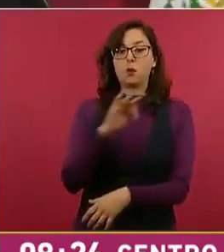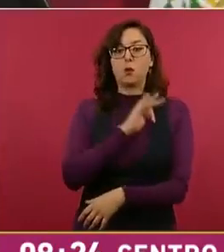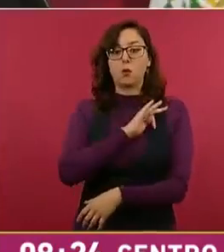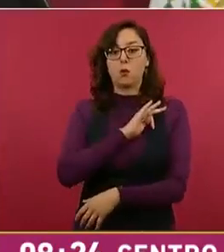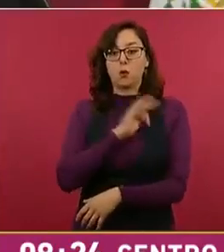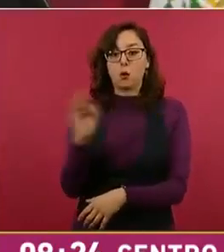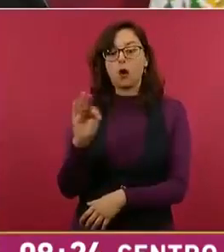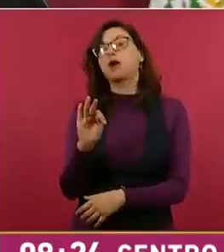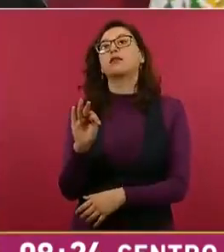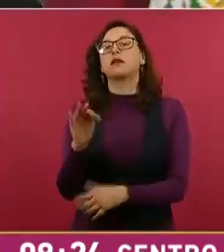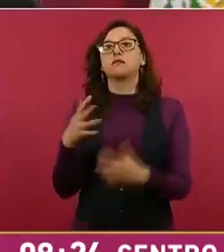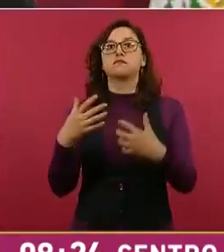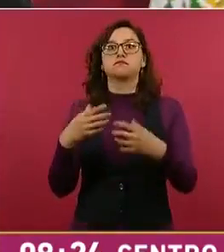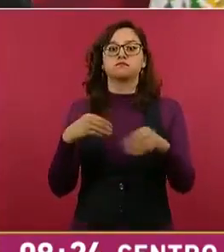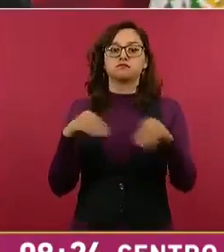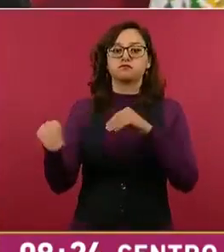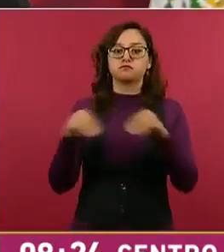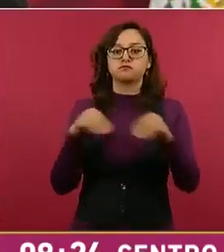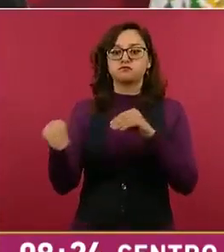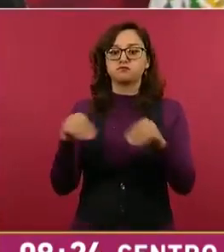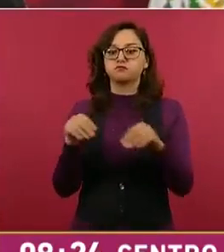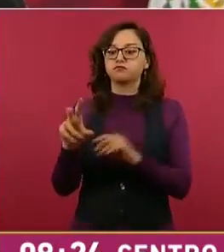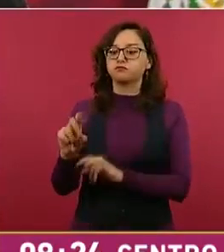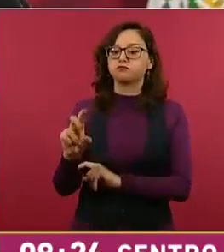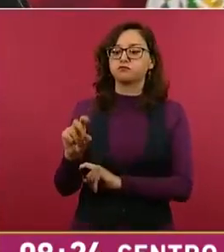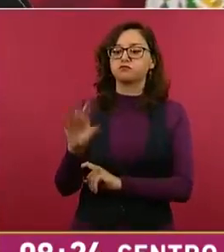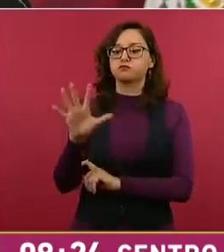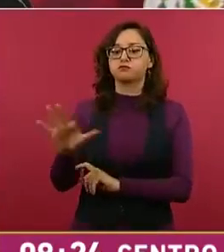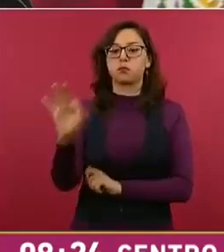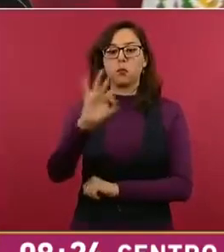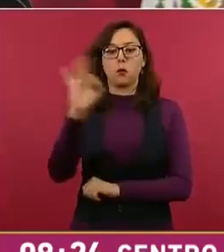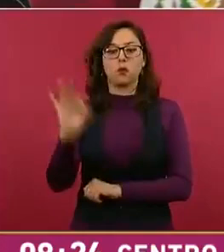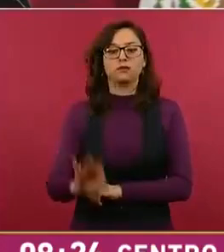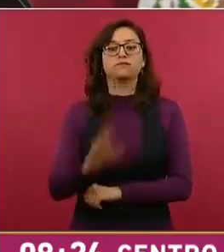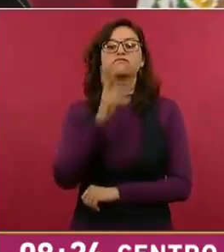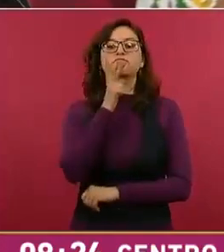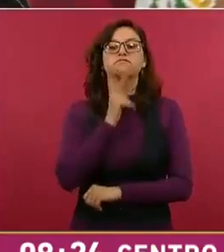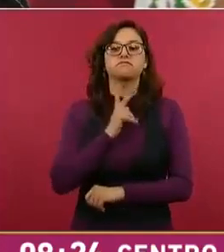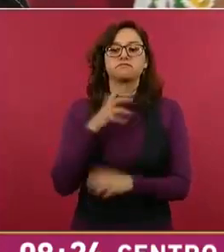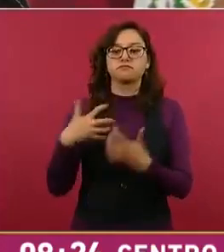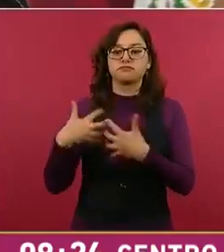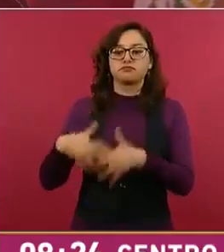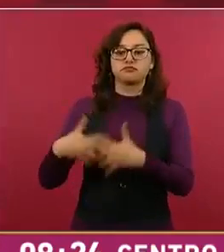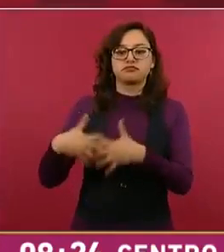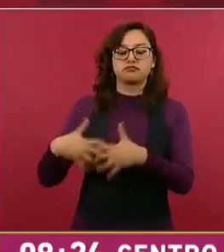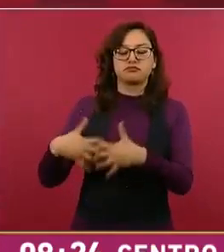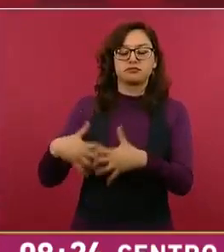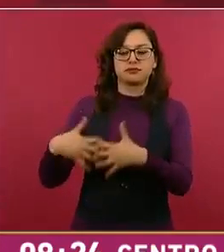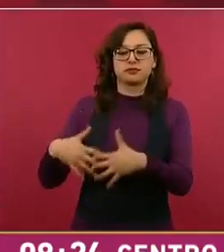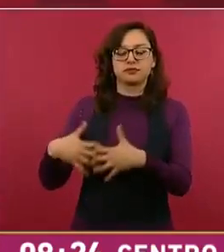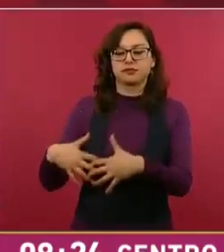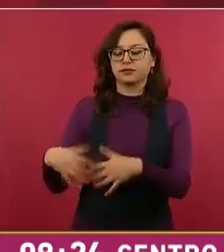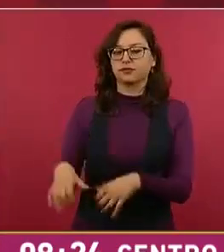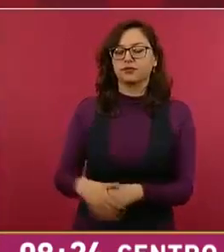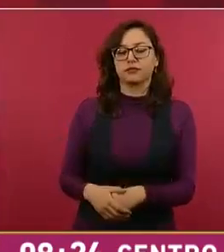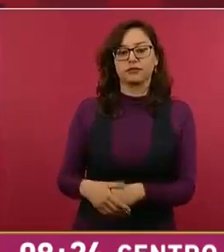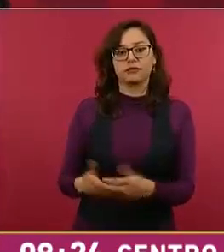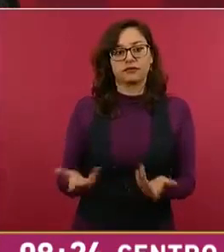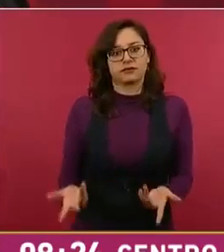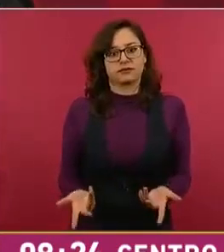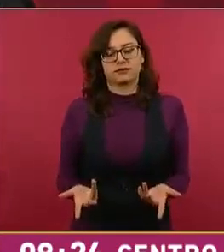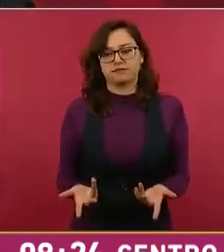de petróleo. Cuando el promedio en Estados Unidos